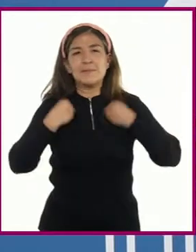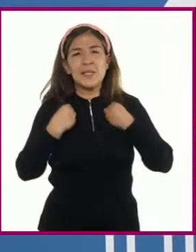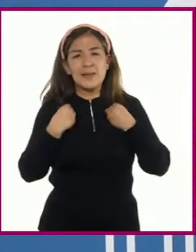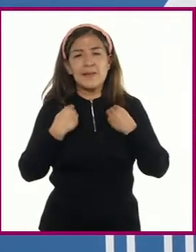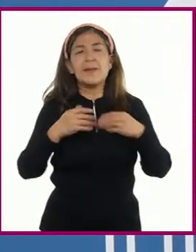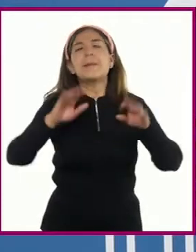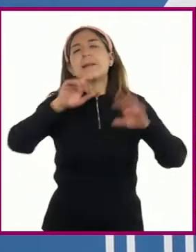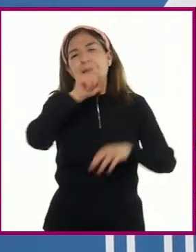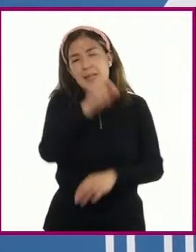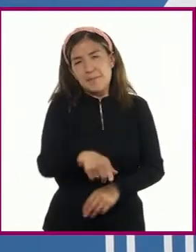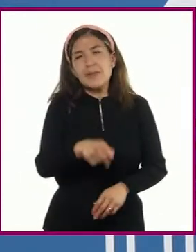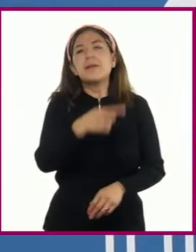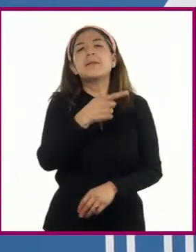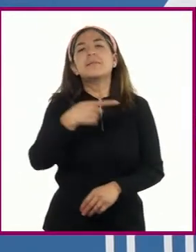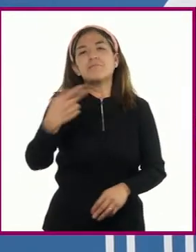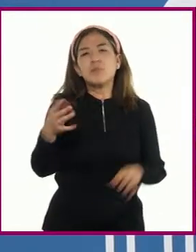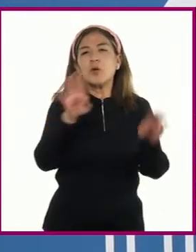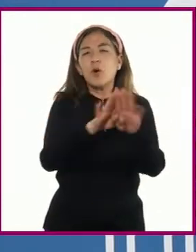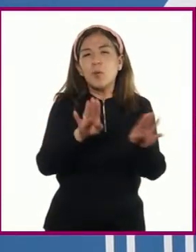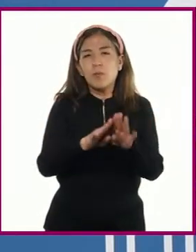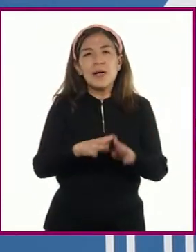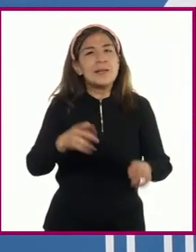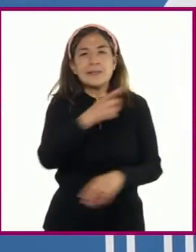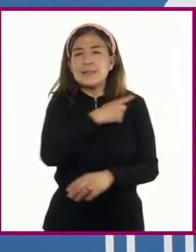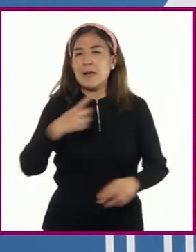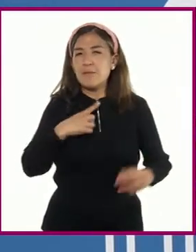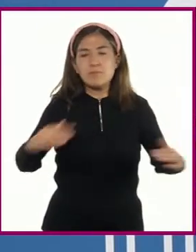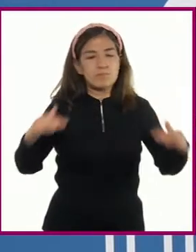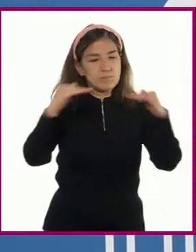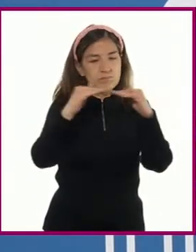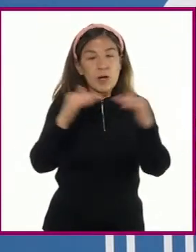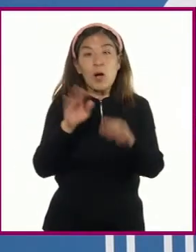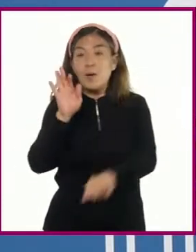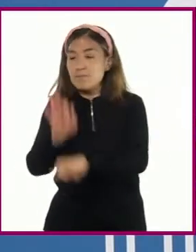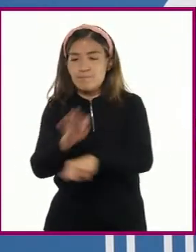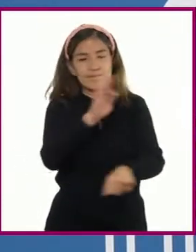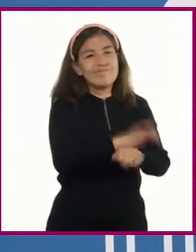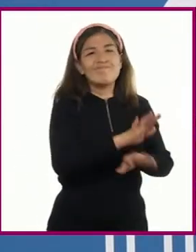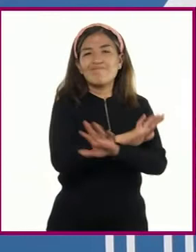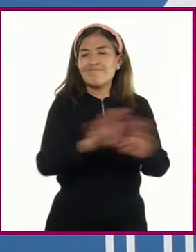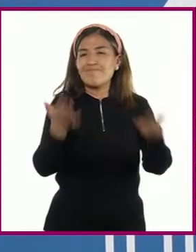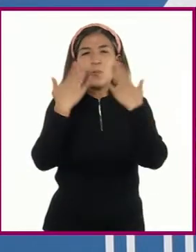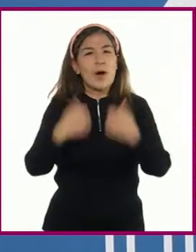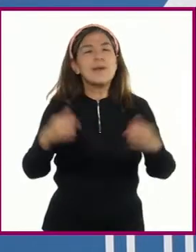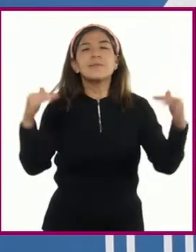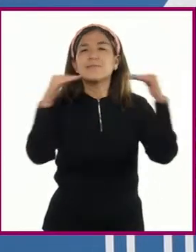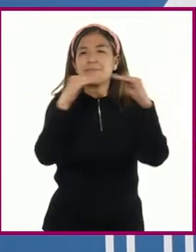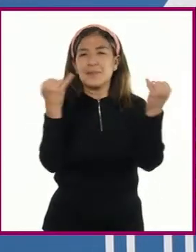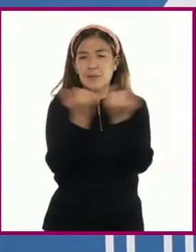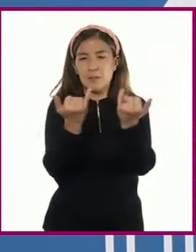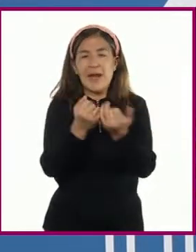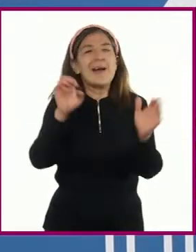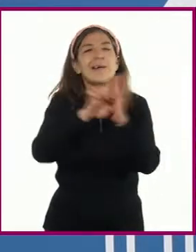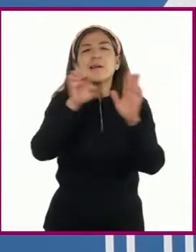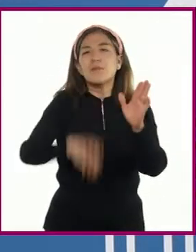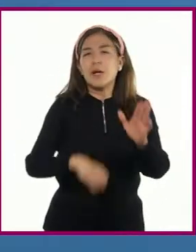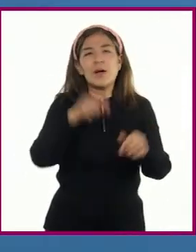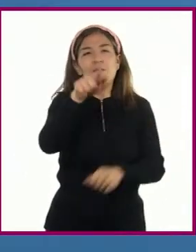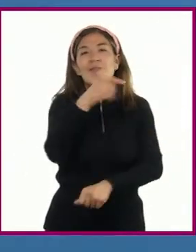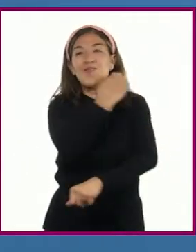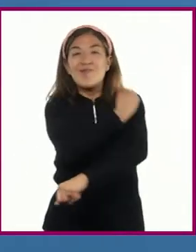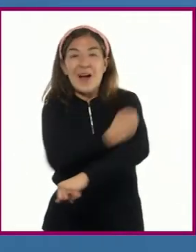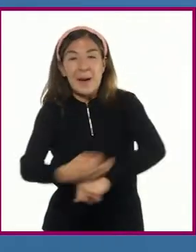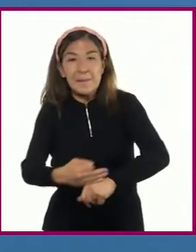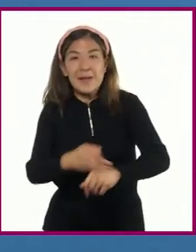pero tratando de proceder de un modo imparcial o neutral. Un ejemplo es cuando en las familias,